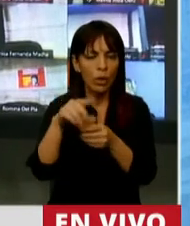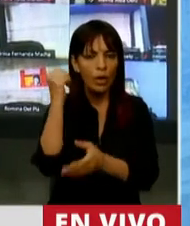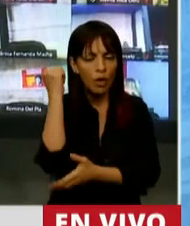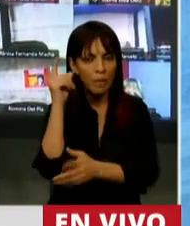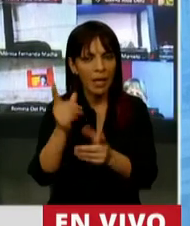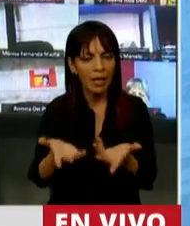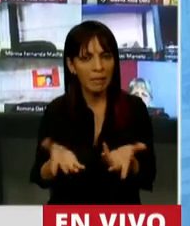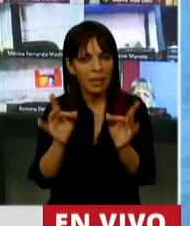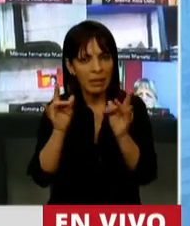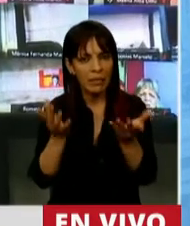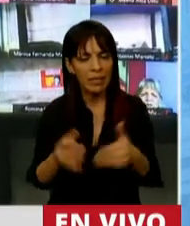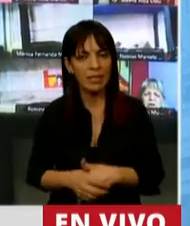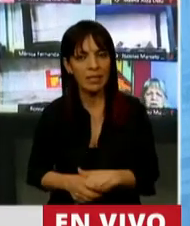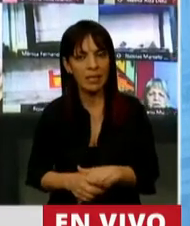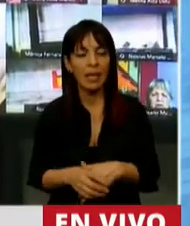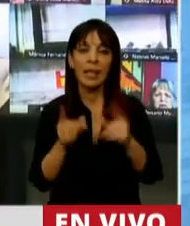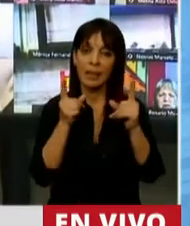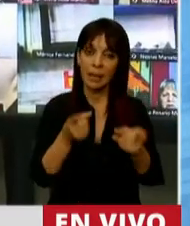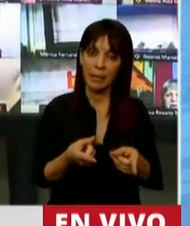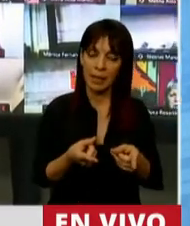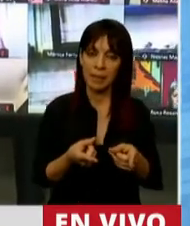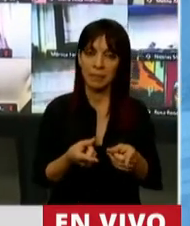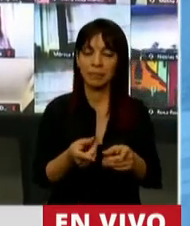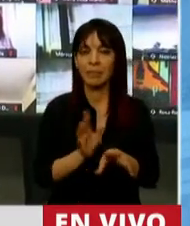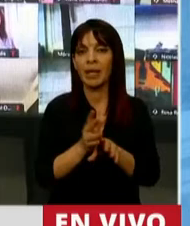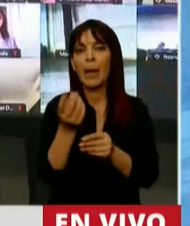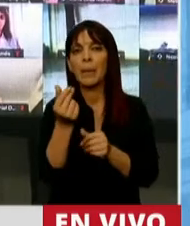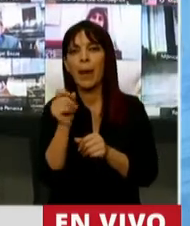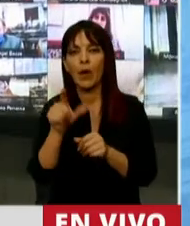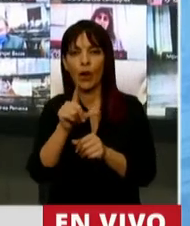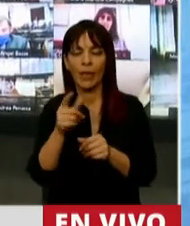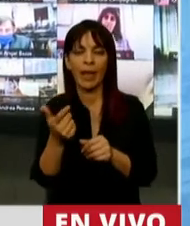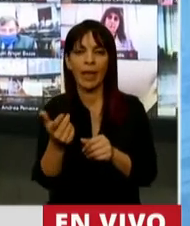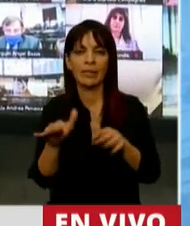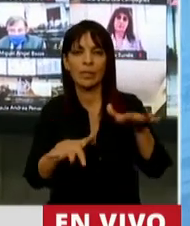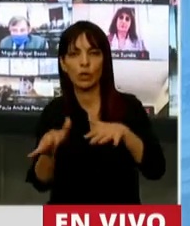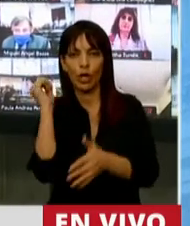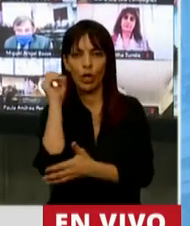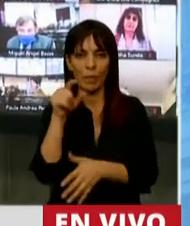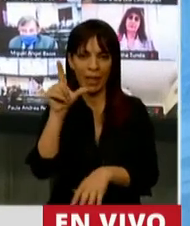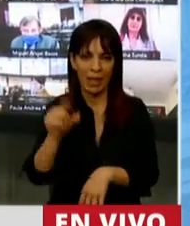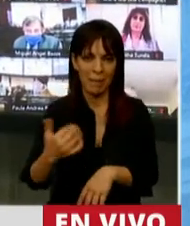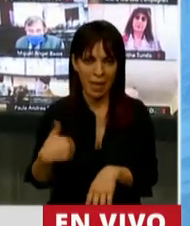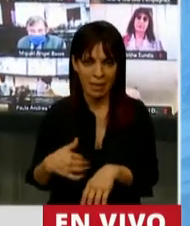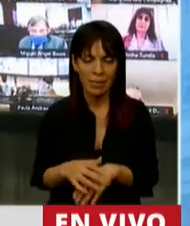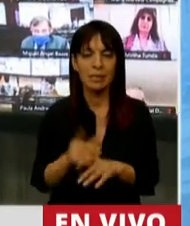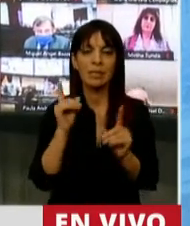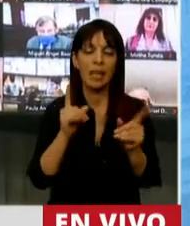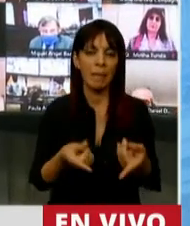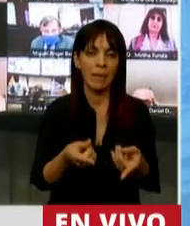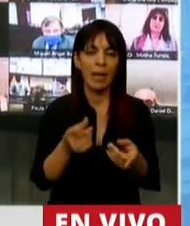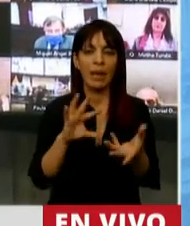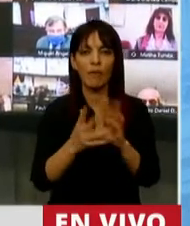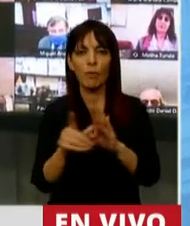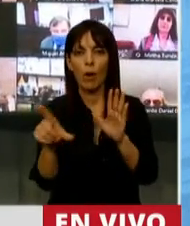Si a eso le sumamos el aumento del riesgo país, el déficit fiscal y la inseguridad jurídica que estamos generando día tras